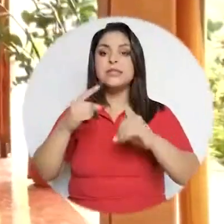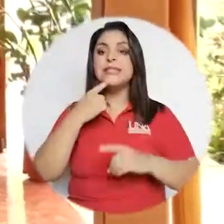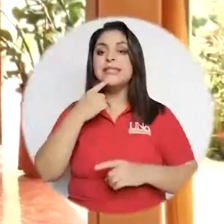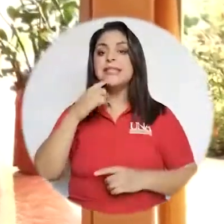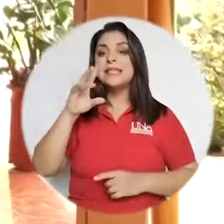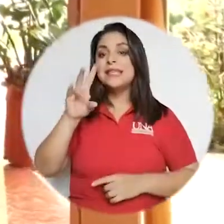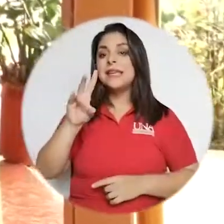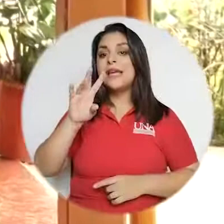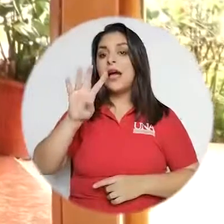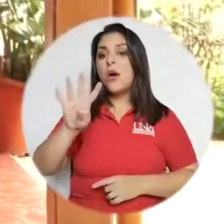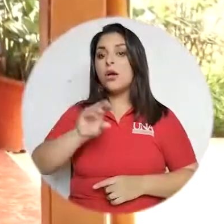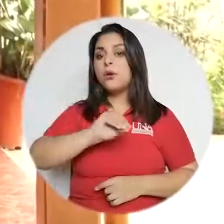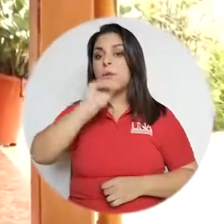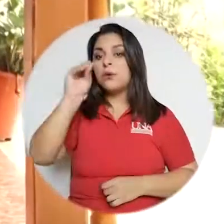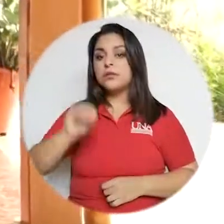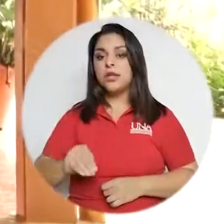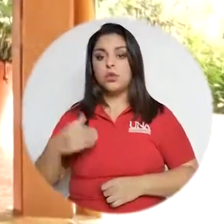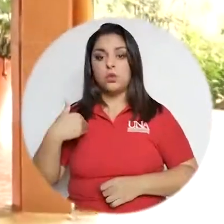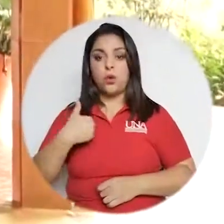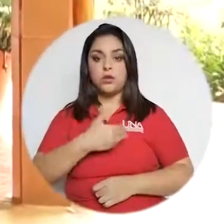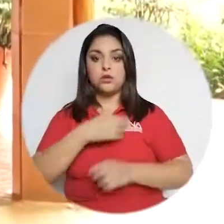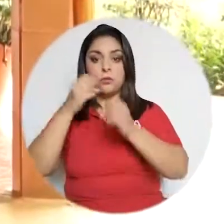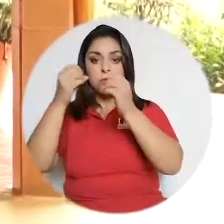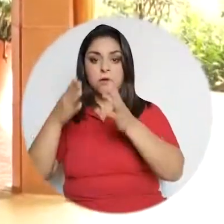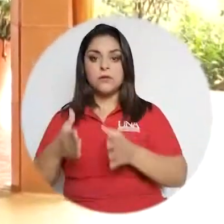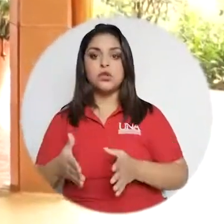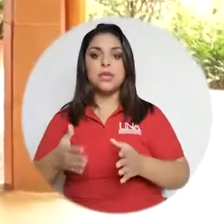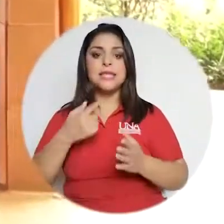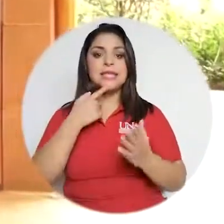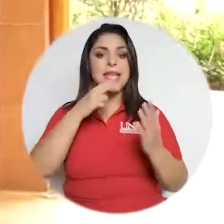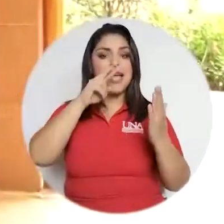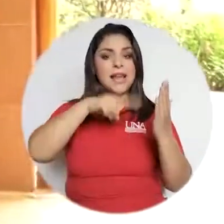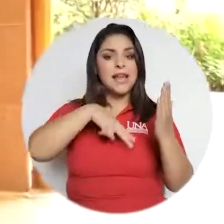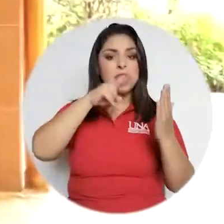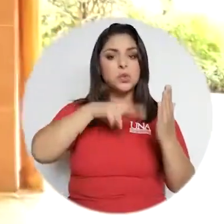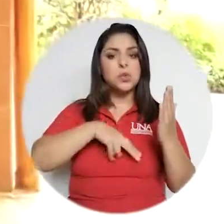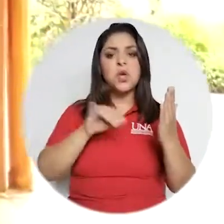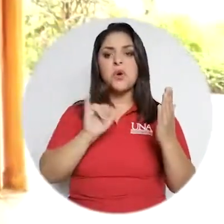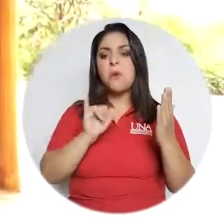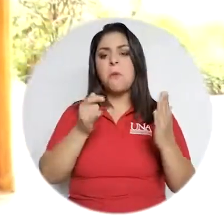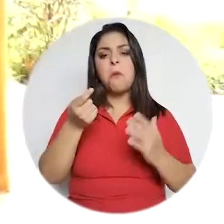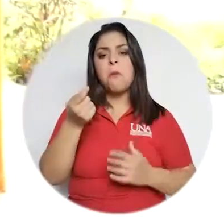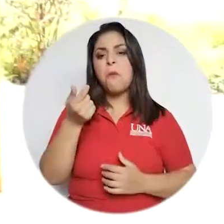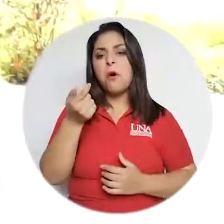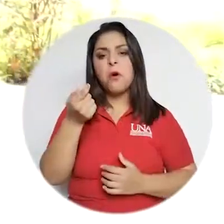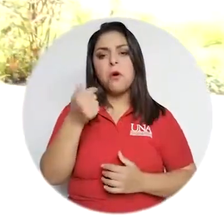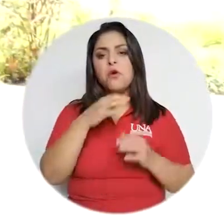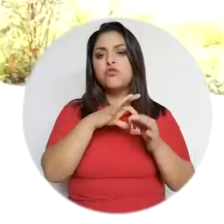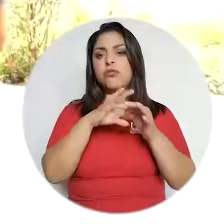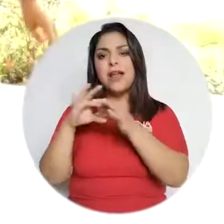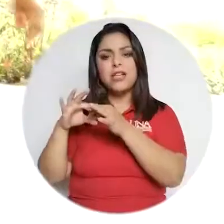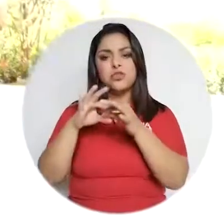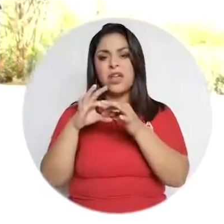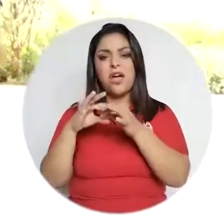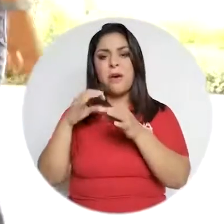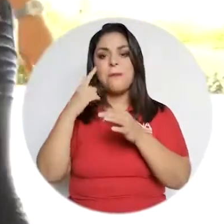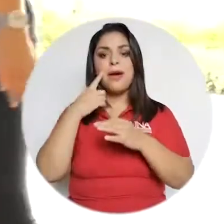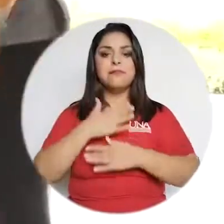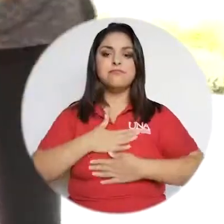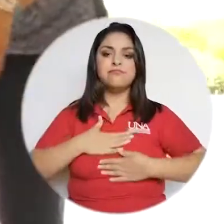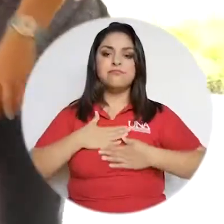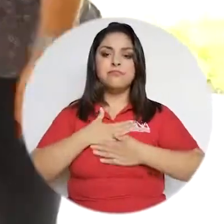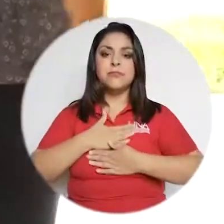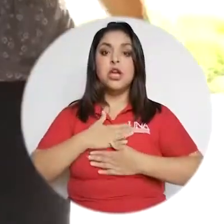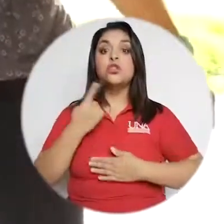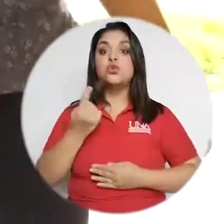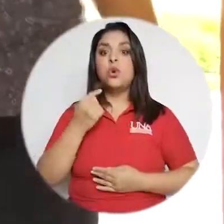74% de nuestros docentes ven la lectura como algo poco relacionado con el placer, ¿verdad?